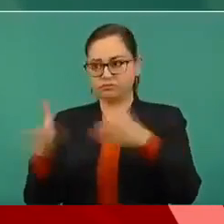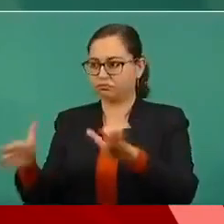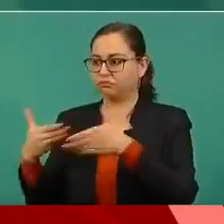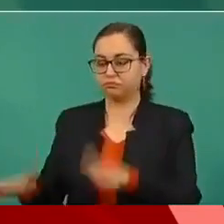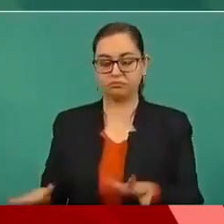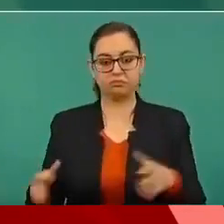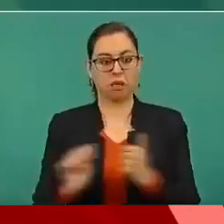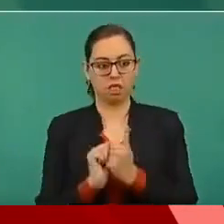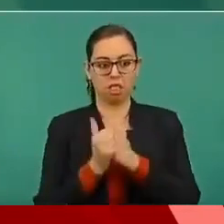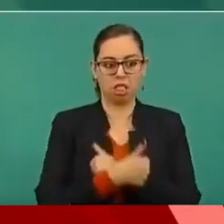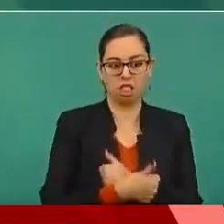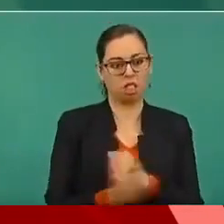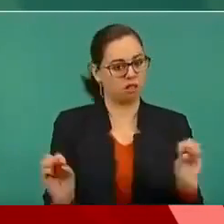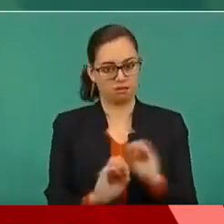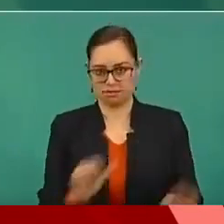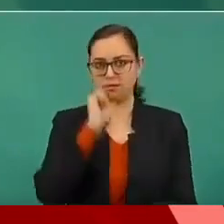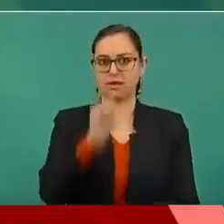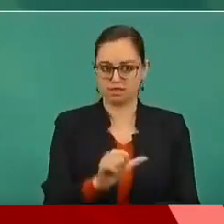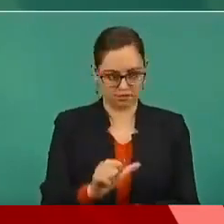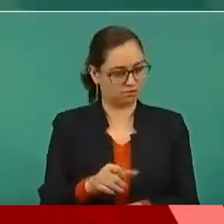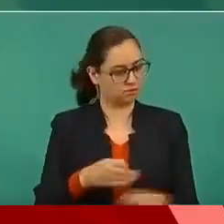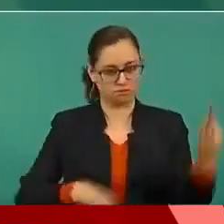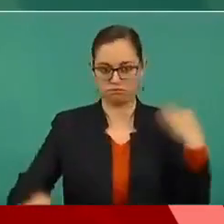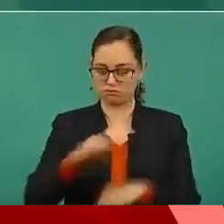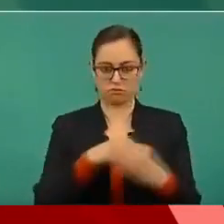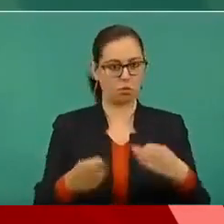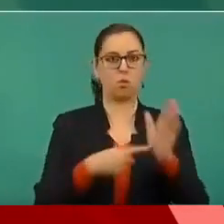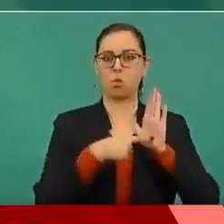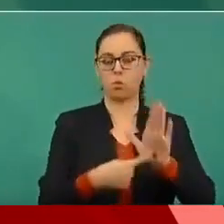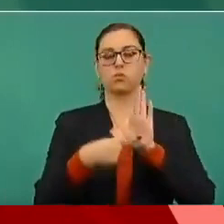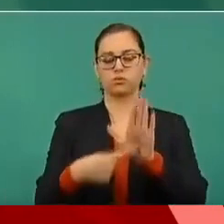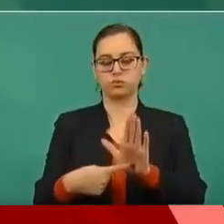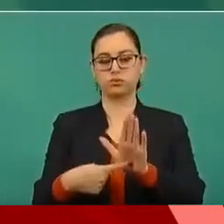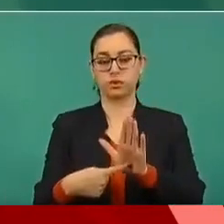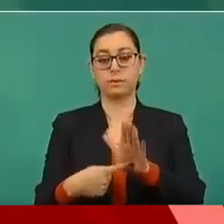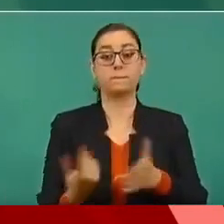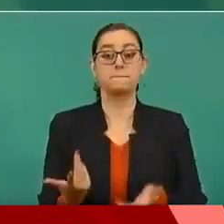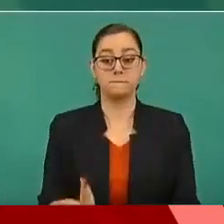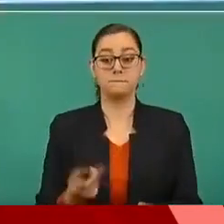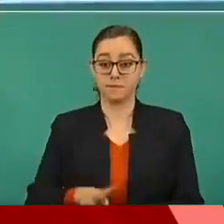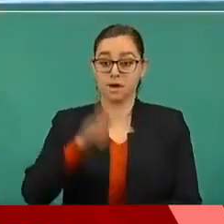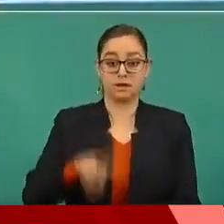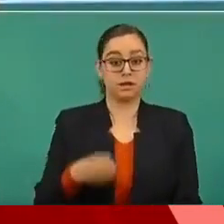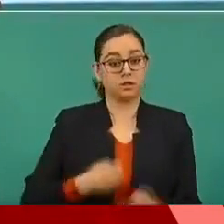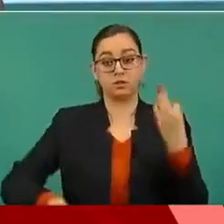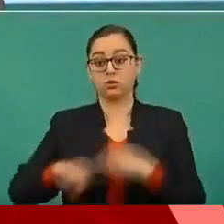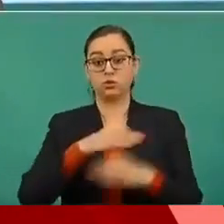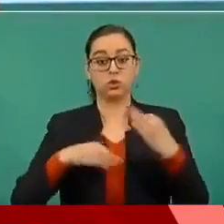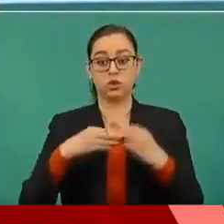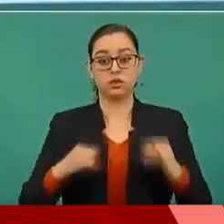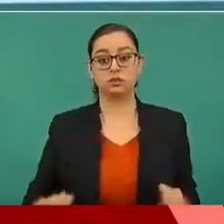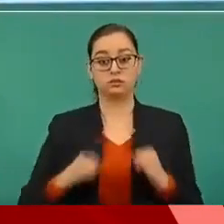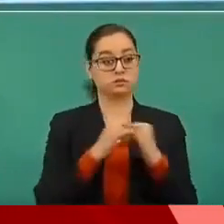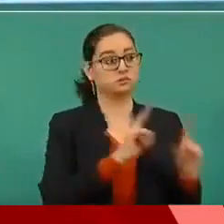Y están ayudando todas las